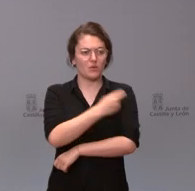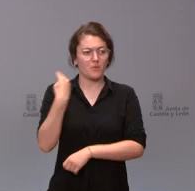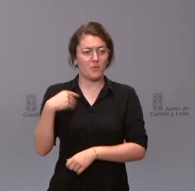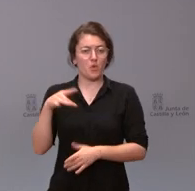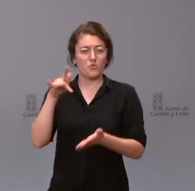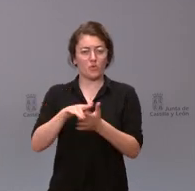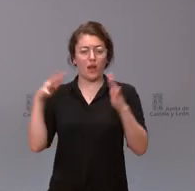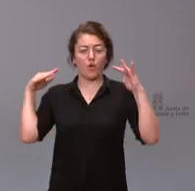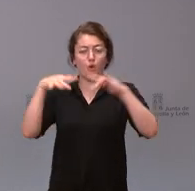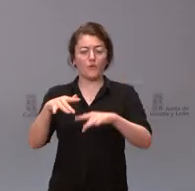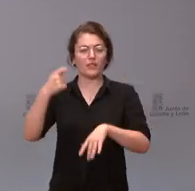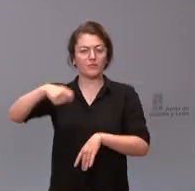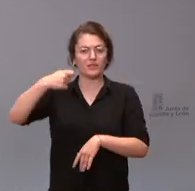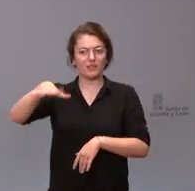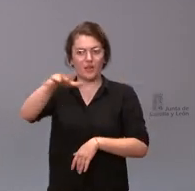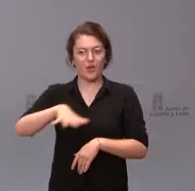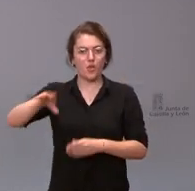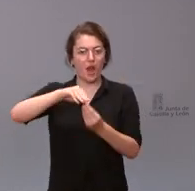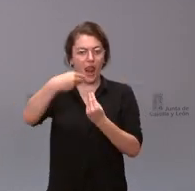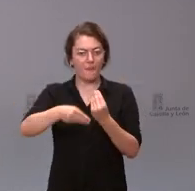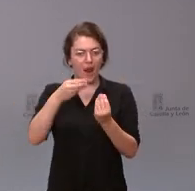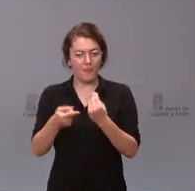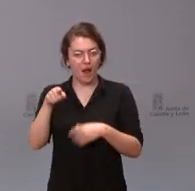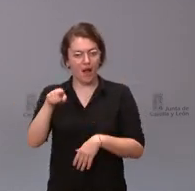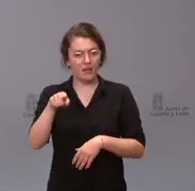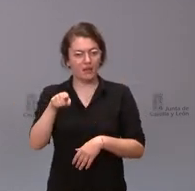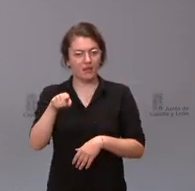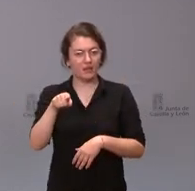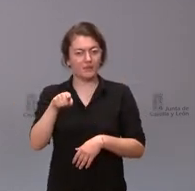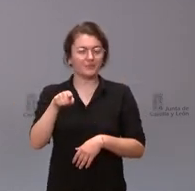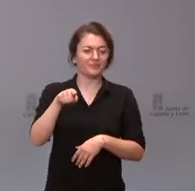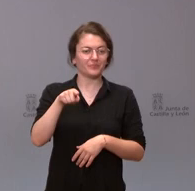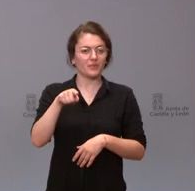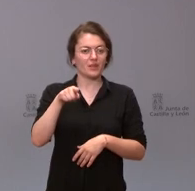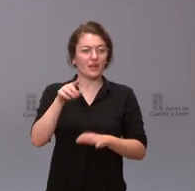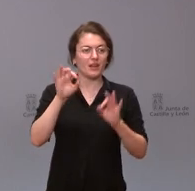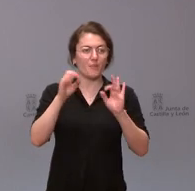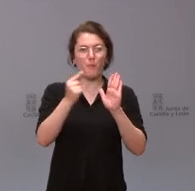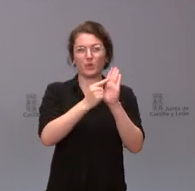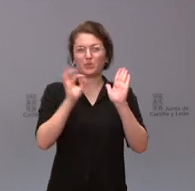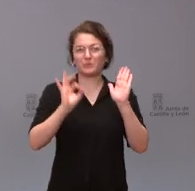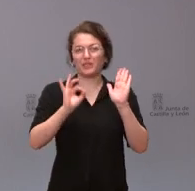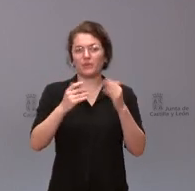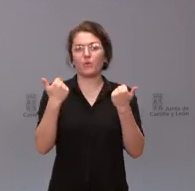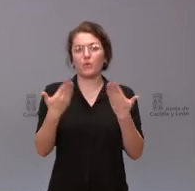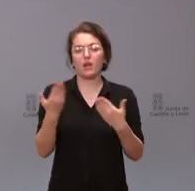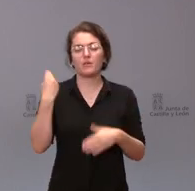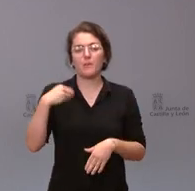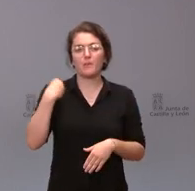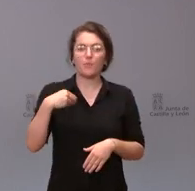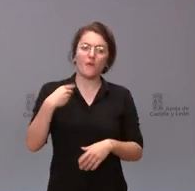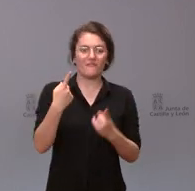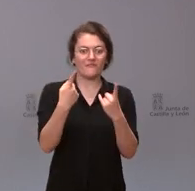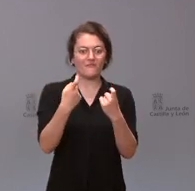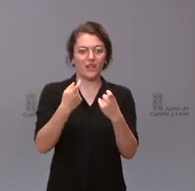presidentes últimos la que tuvo lugar en la palma que uno de los puntos específicos pudiera ser la de la carencia de profesionales sanitarios en toda